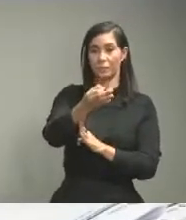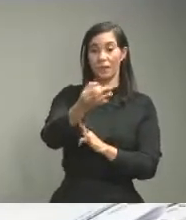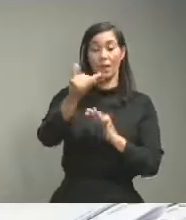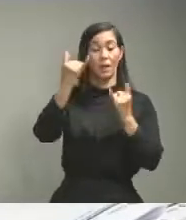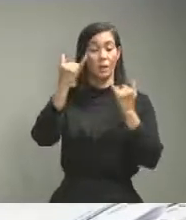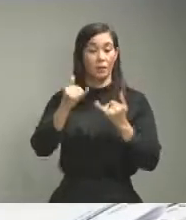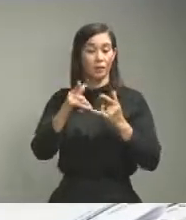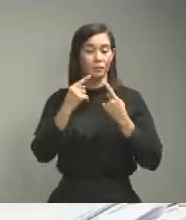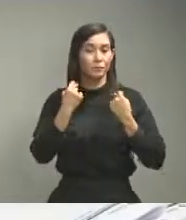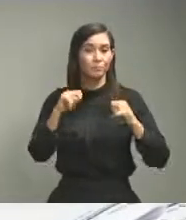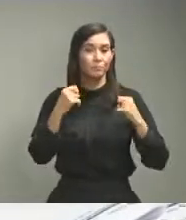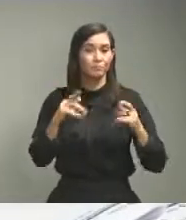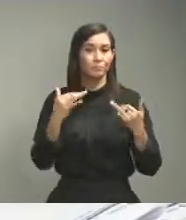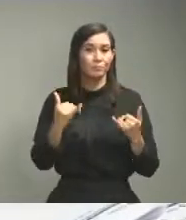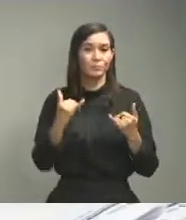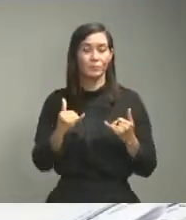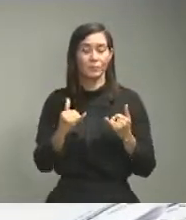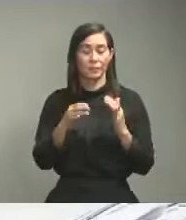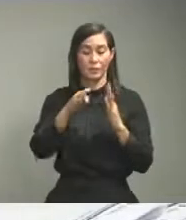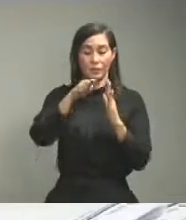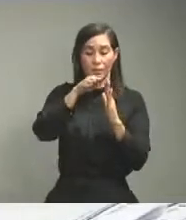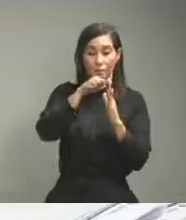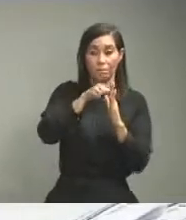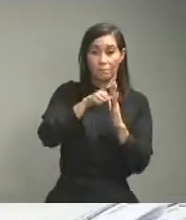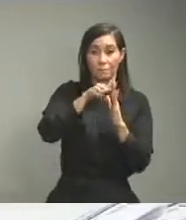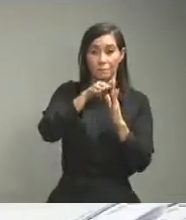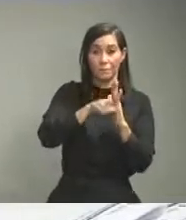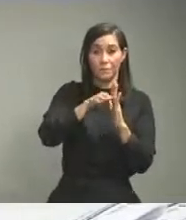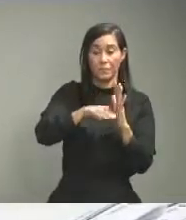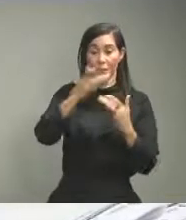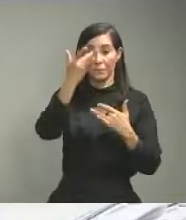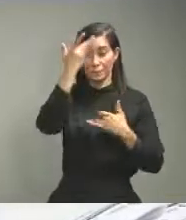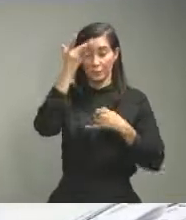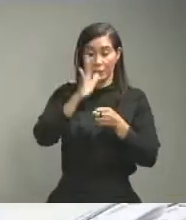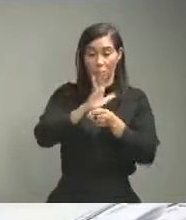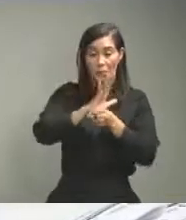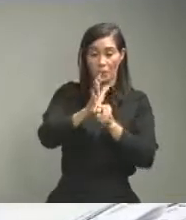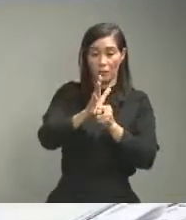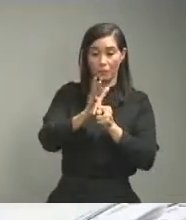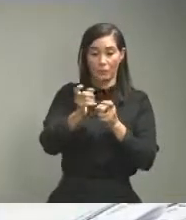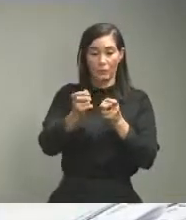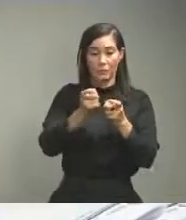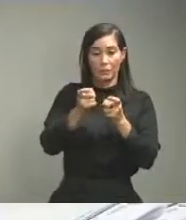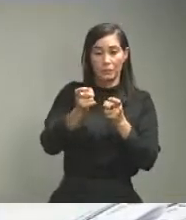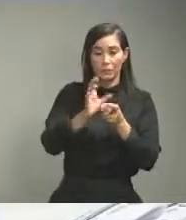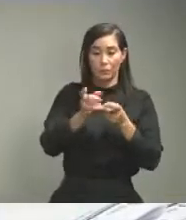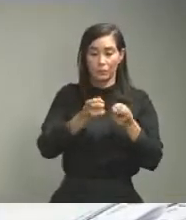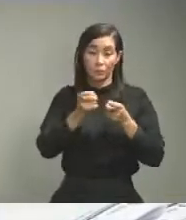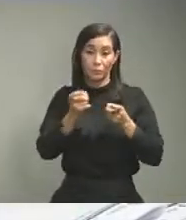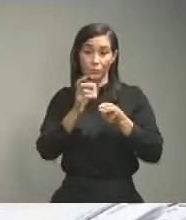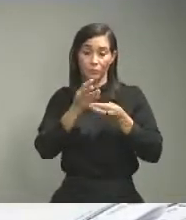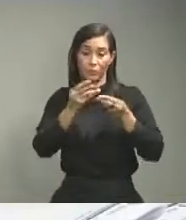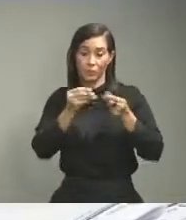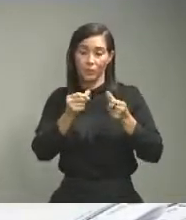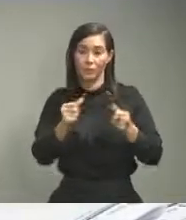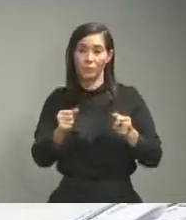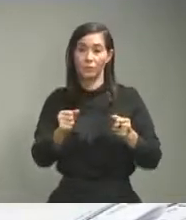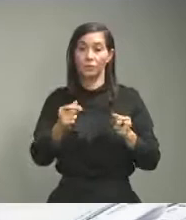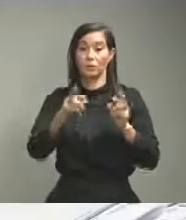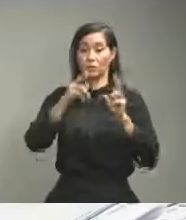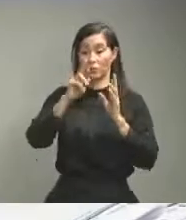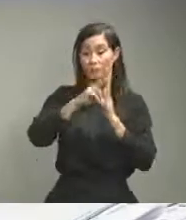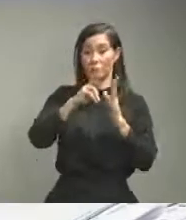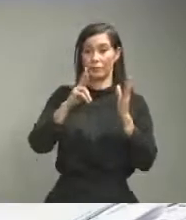estamos tratando ahora mismo es de torcer el brazo a la epidemia mediante este conjunto de medidas que estamos sugiriendo